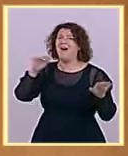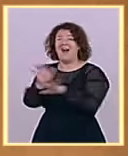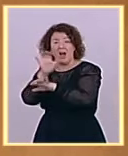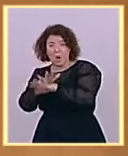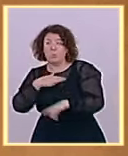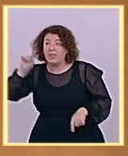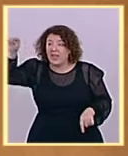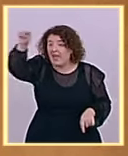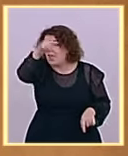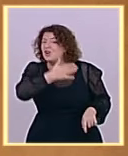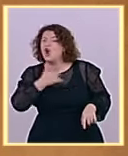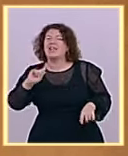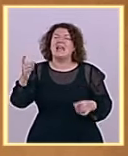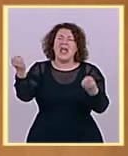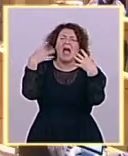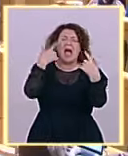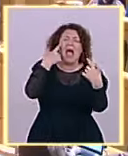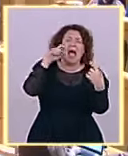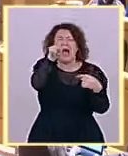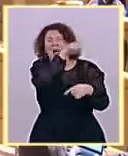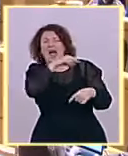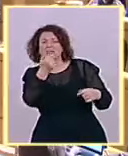por encima de 250.000 euros?